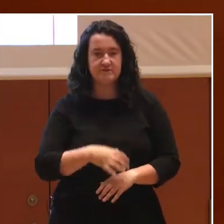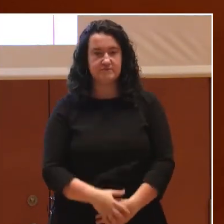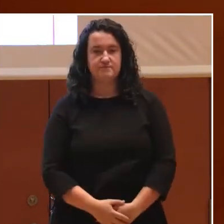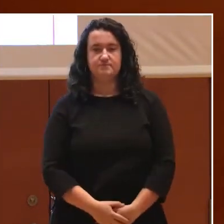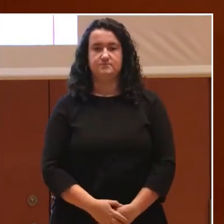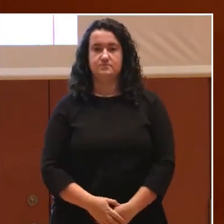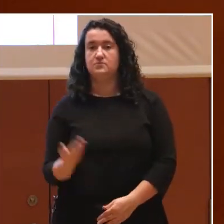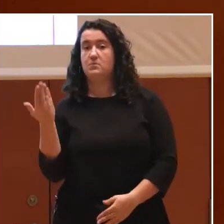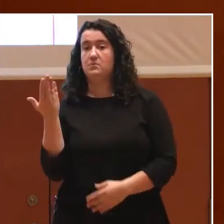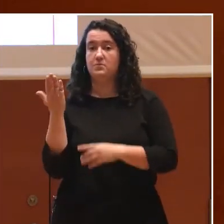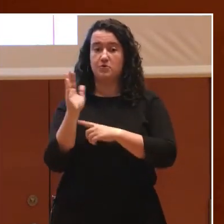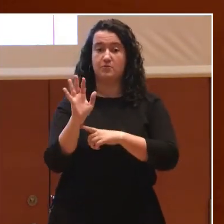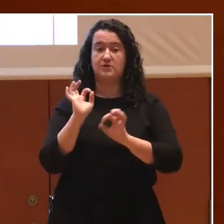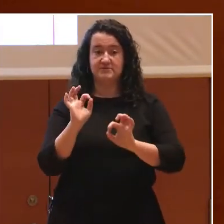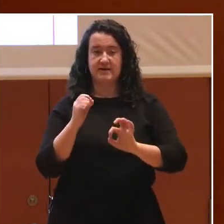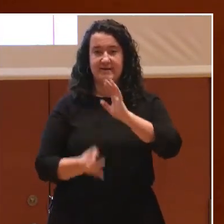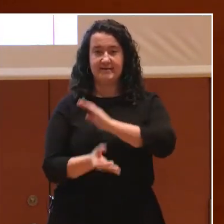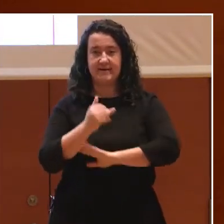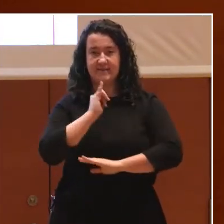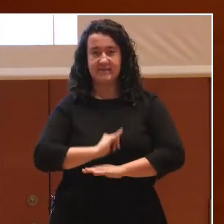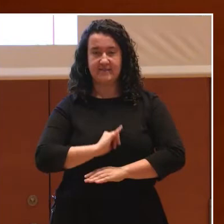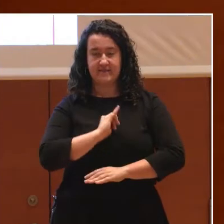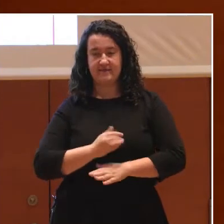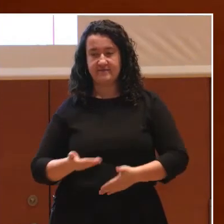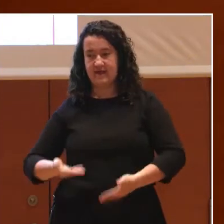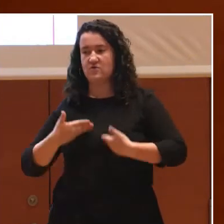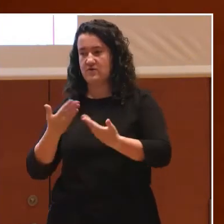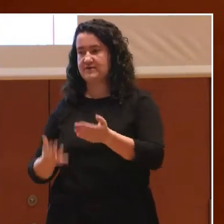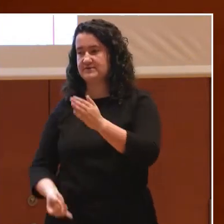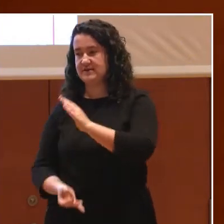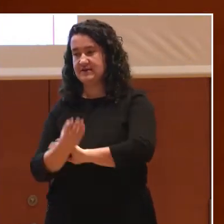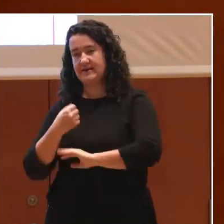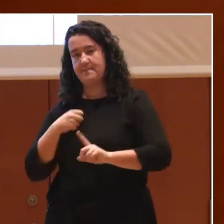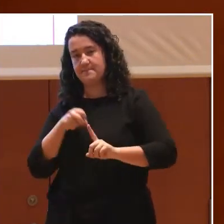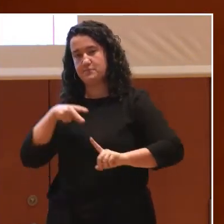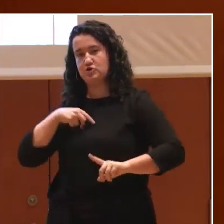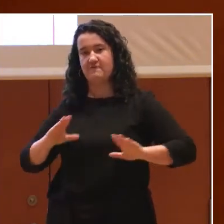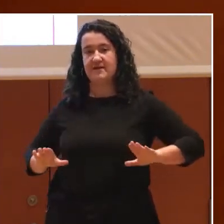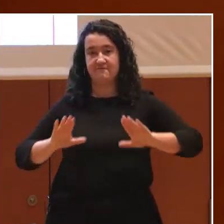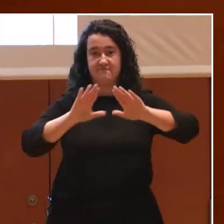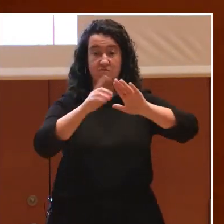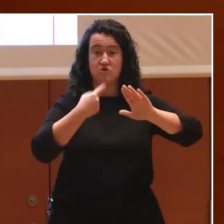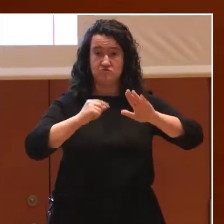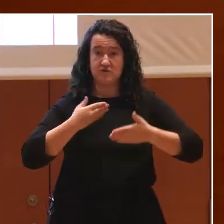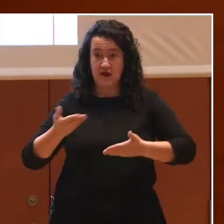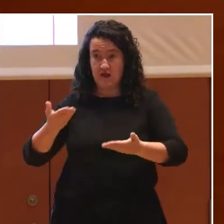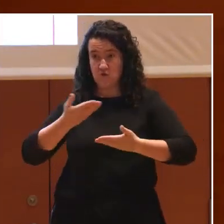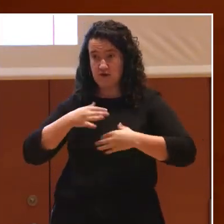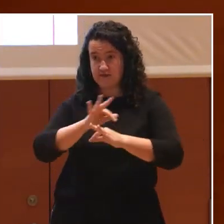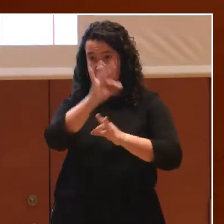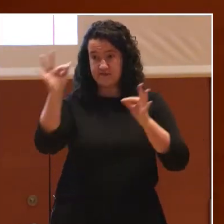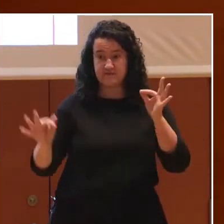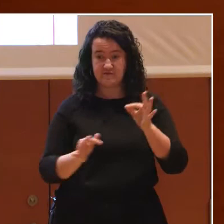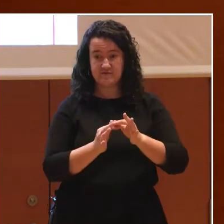en este sentido es generar esta identidad o ayudar a que se genere desde una visión feminista, que nos ayudaría a completar el círculo. Bueno,